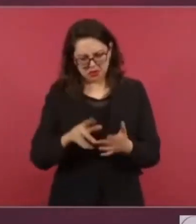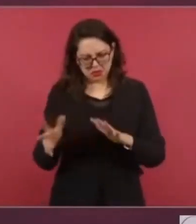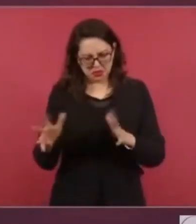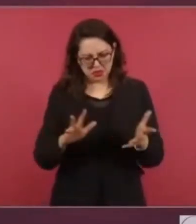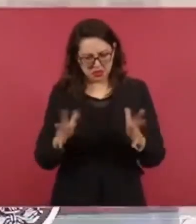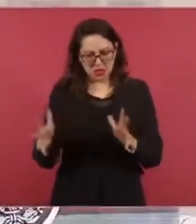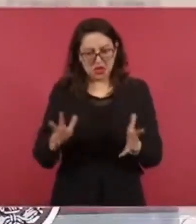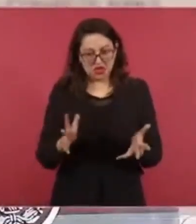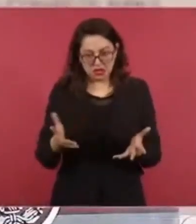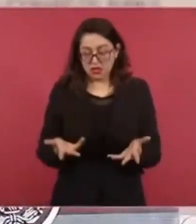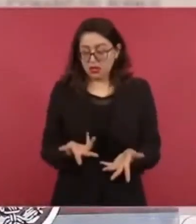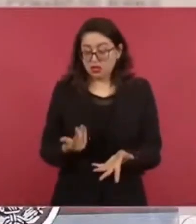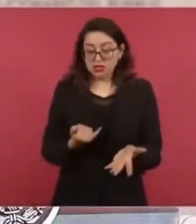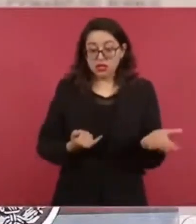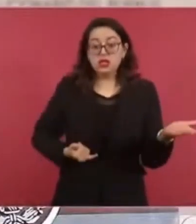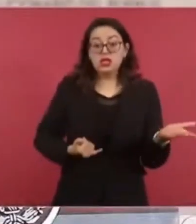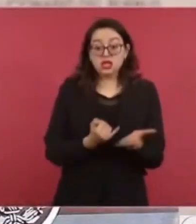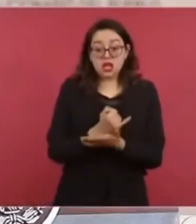Entonces, a ver,